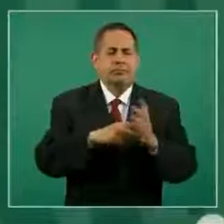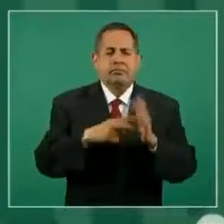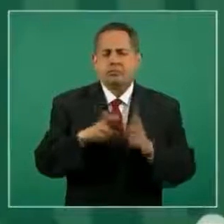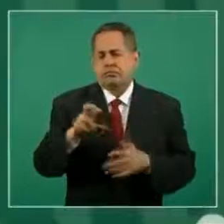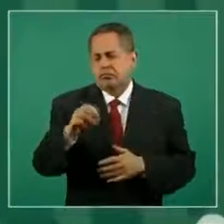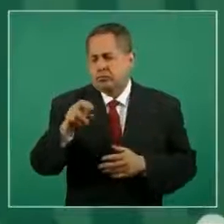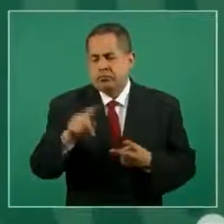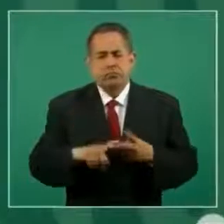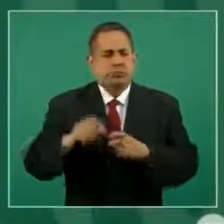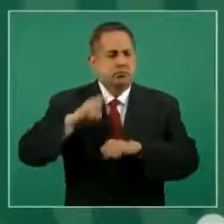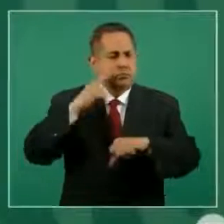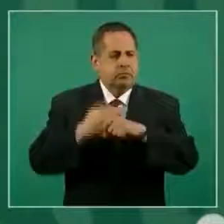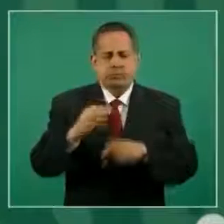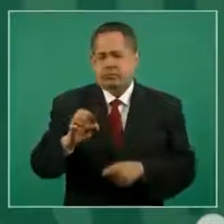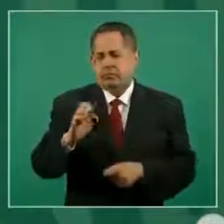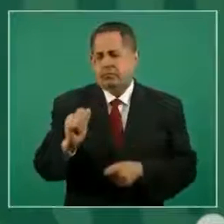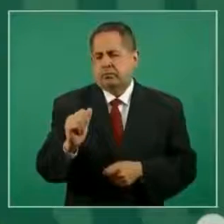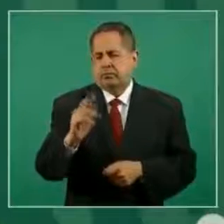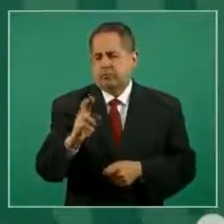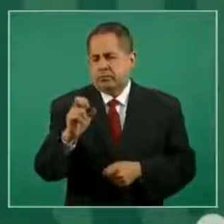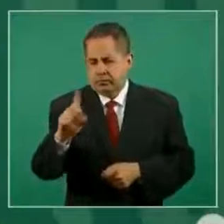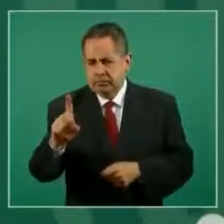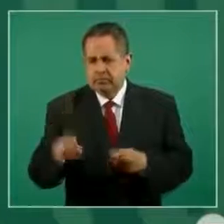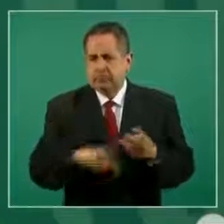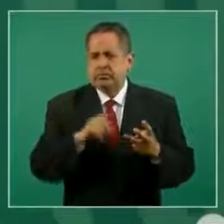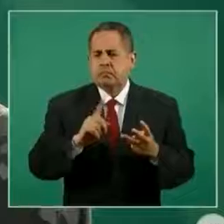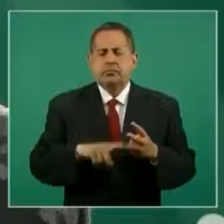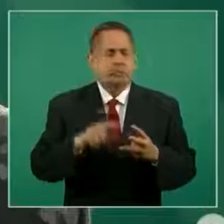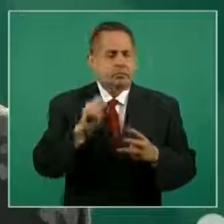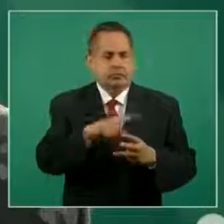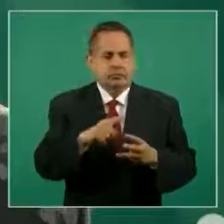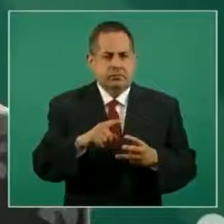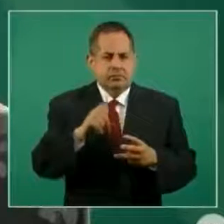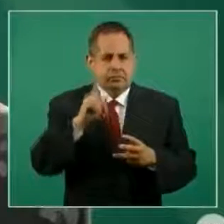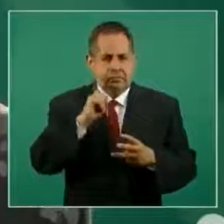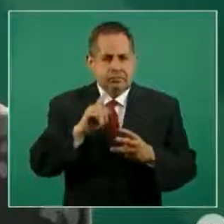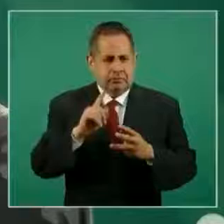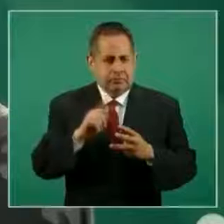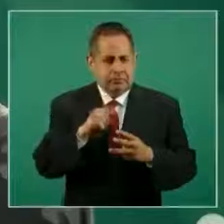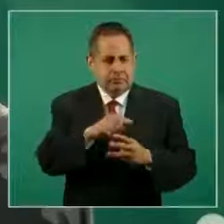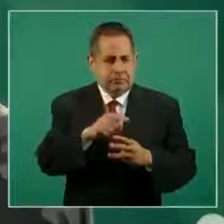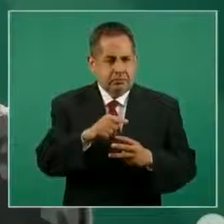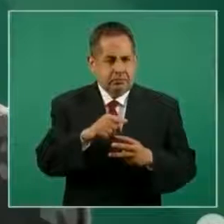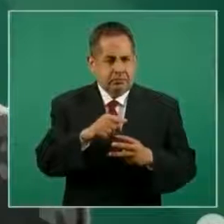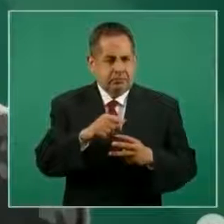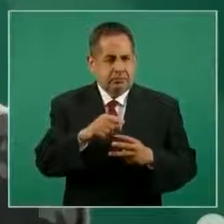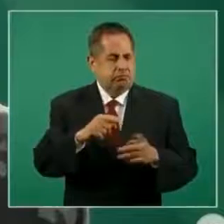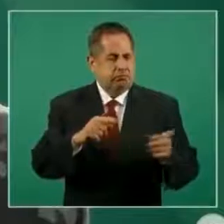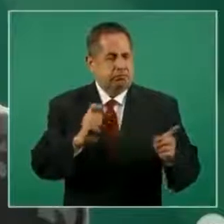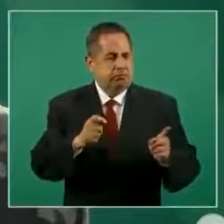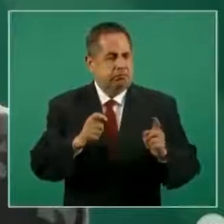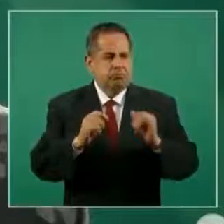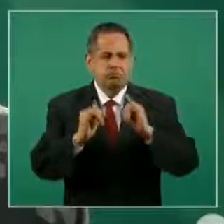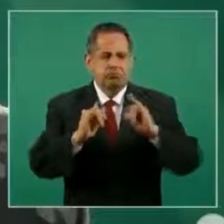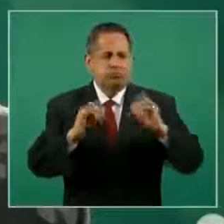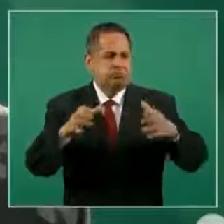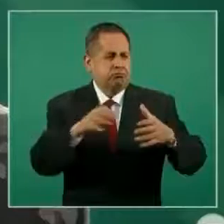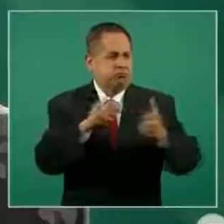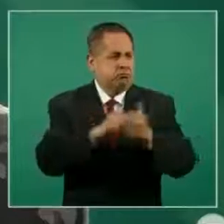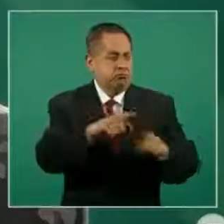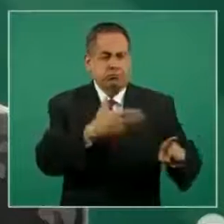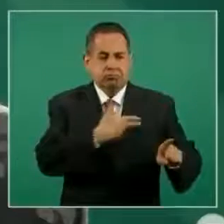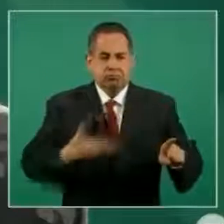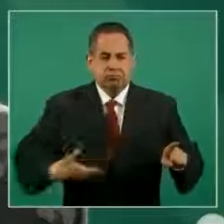el canciller Macedo Ebrard, la misma intérprete, obviamente el señor